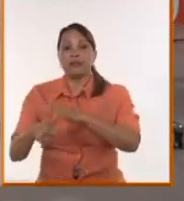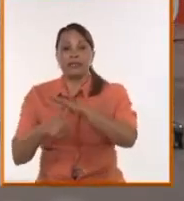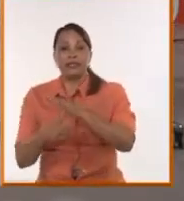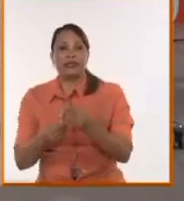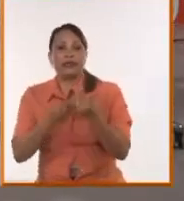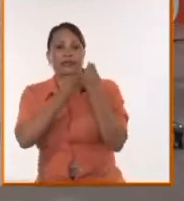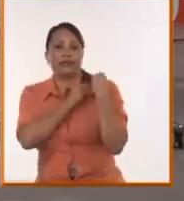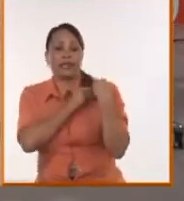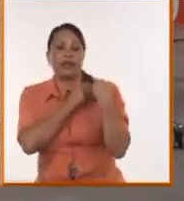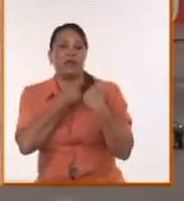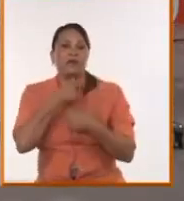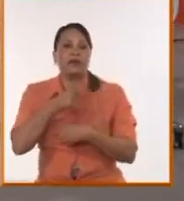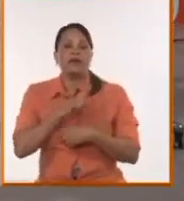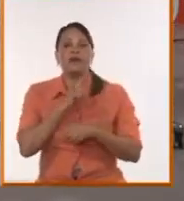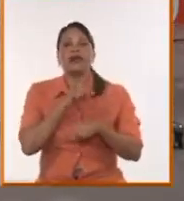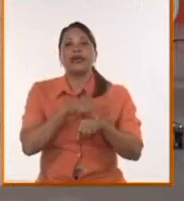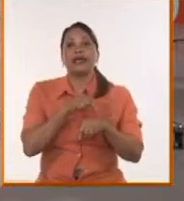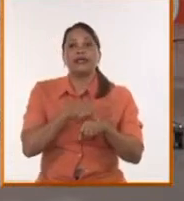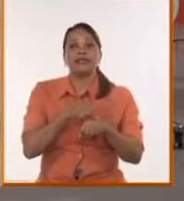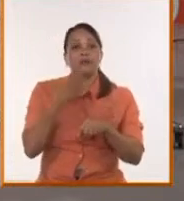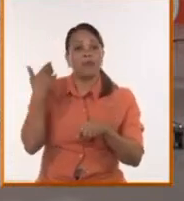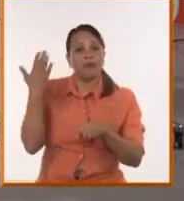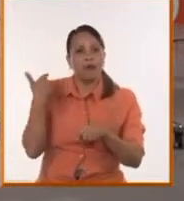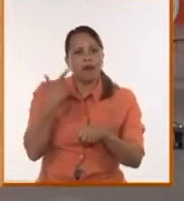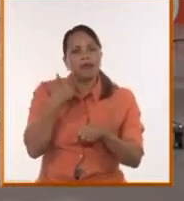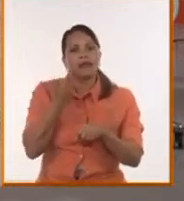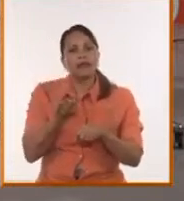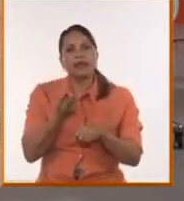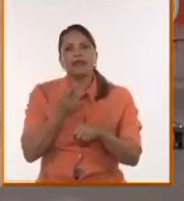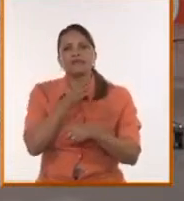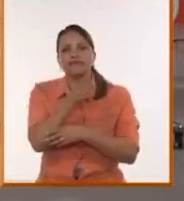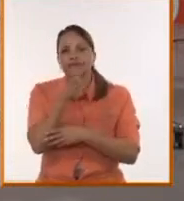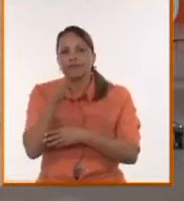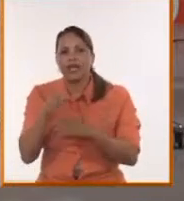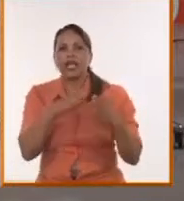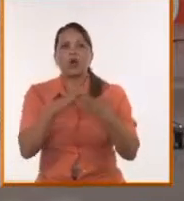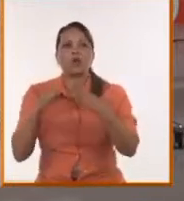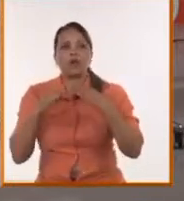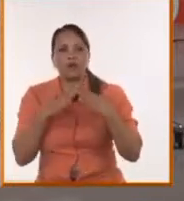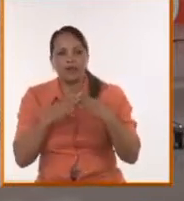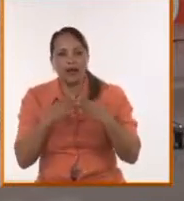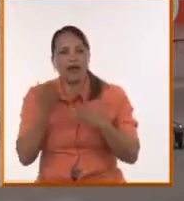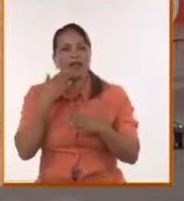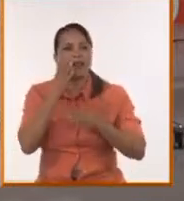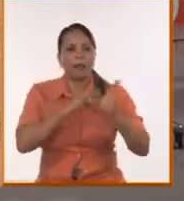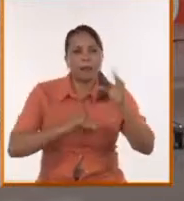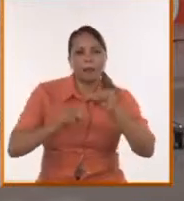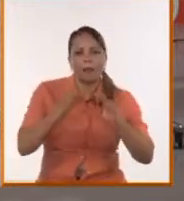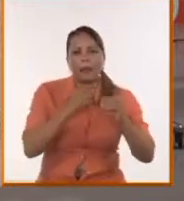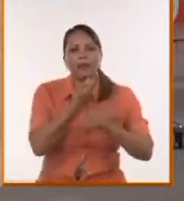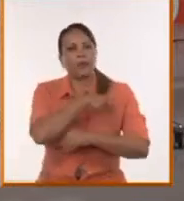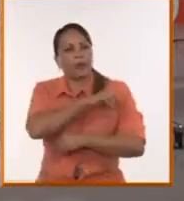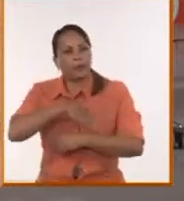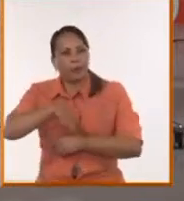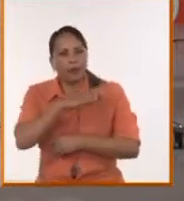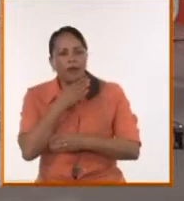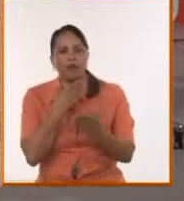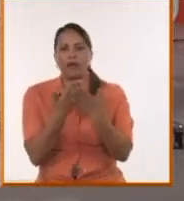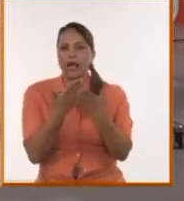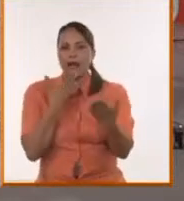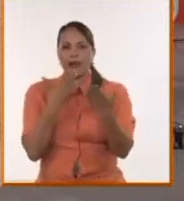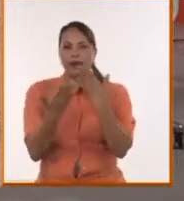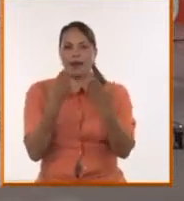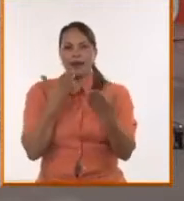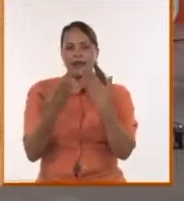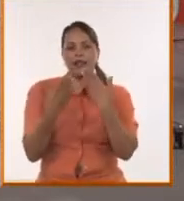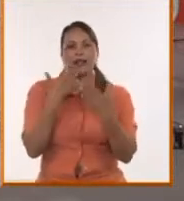del ecuaterio anterior se dedicó a recorrer todas las comunidades del país y a hablar con la gente de cara a cara, ¿no? Y